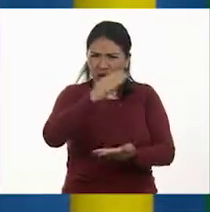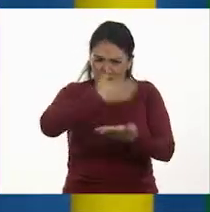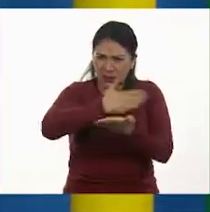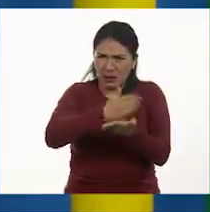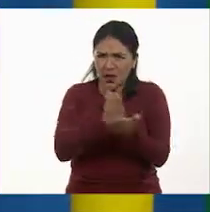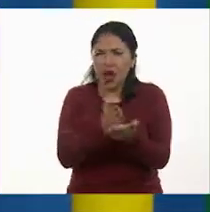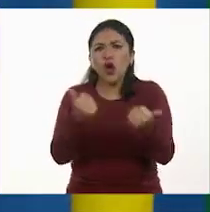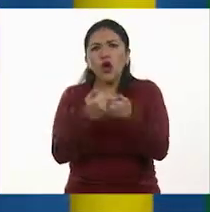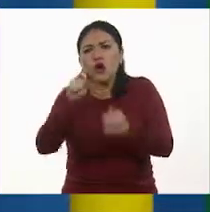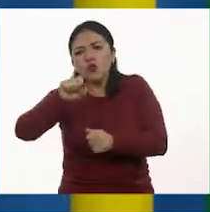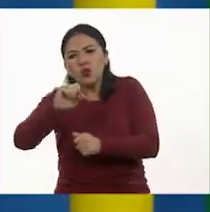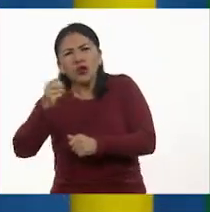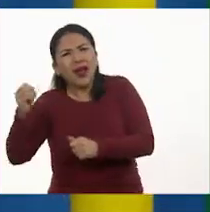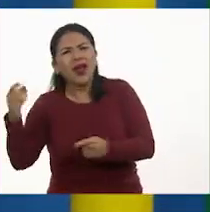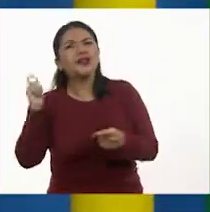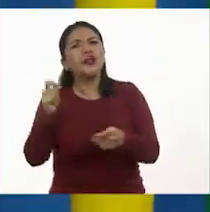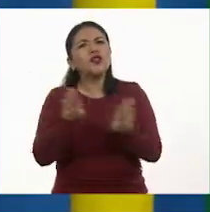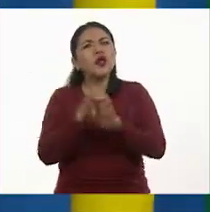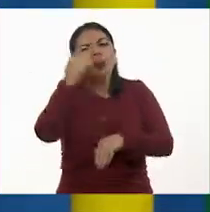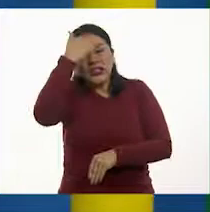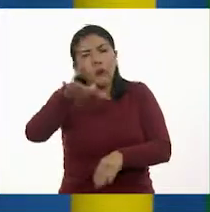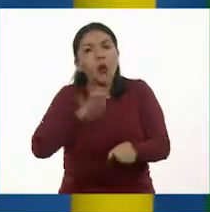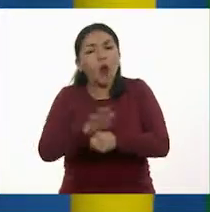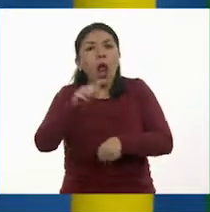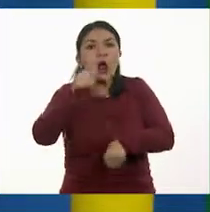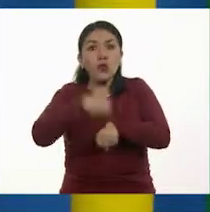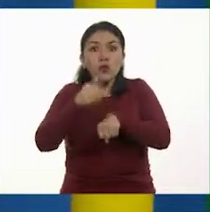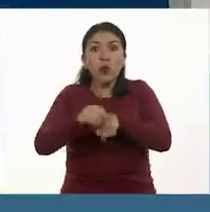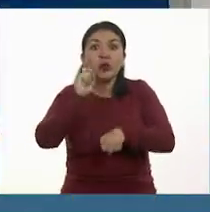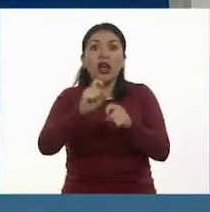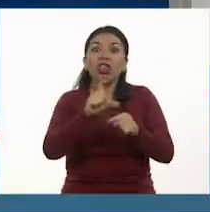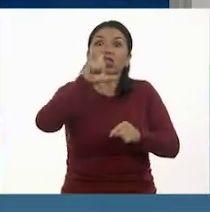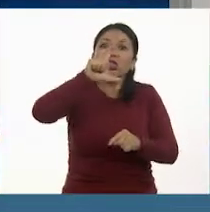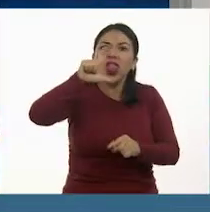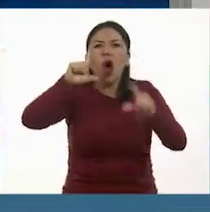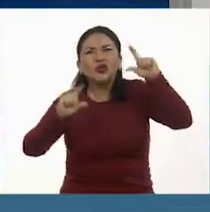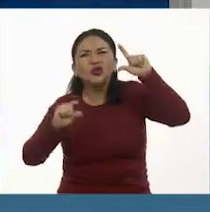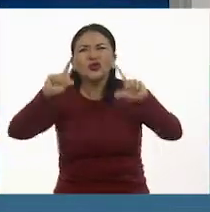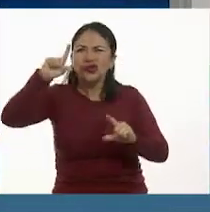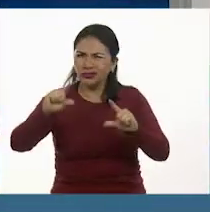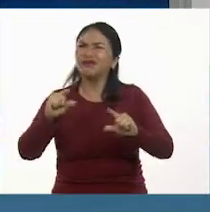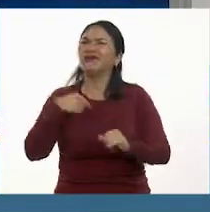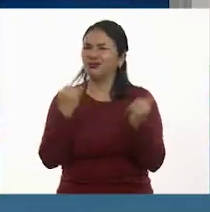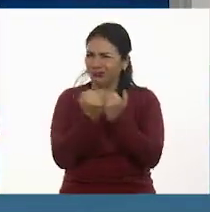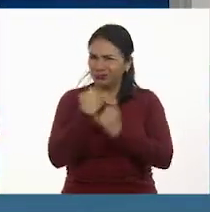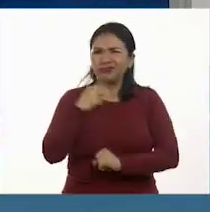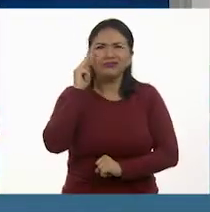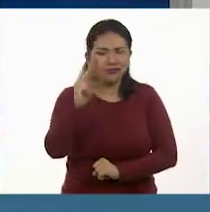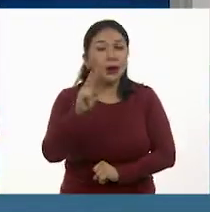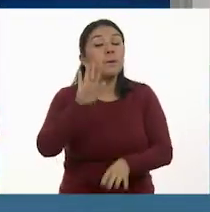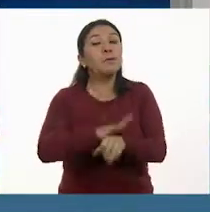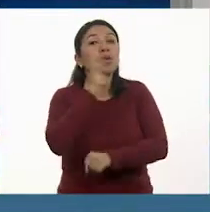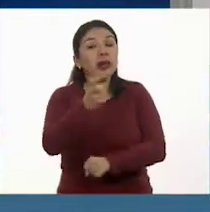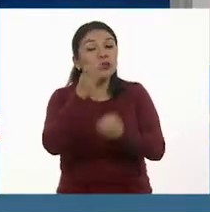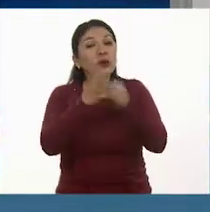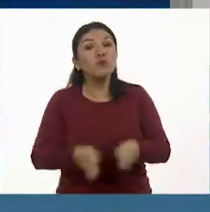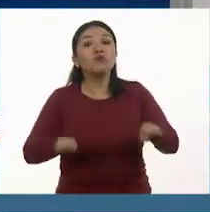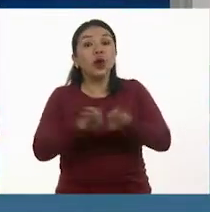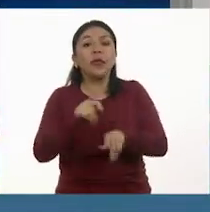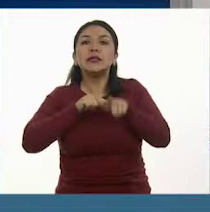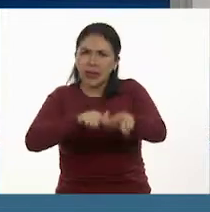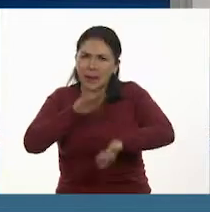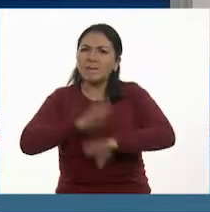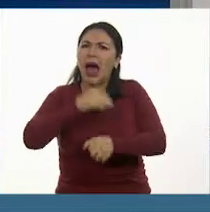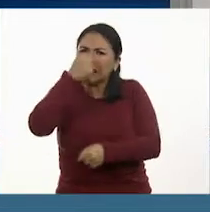decimales para saber qué cantidad es más chica o más grande. Sí, yo también lo he notado. Por eso es importante seguir